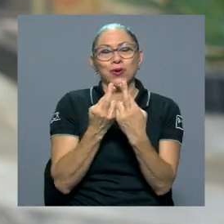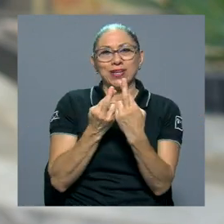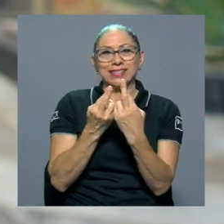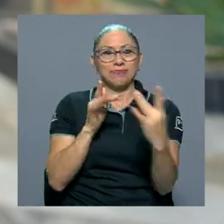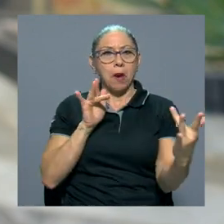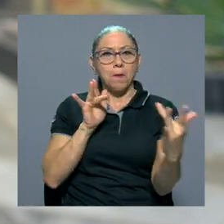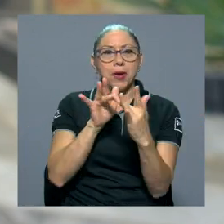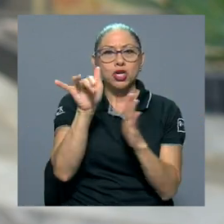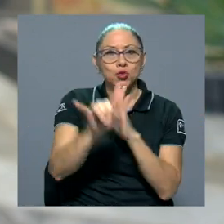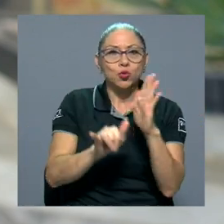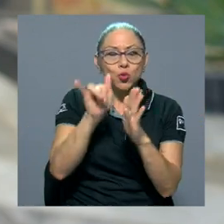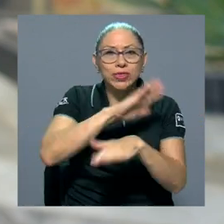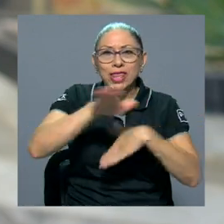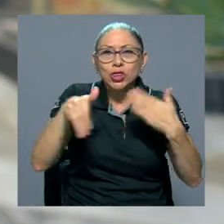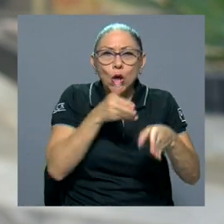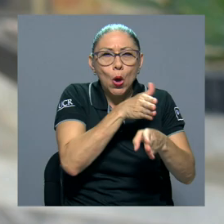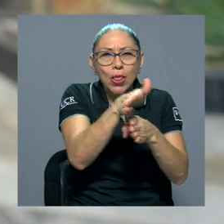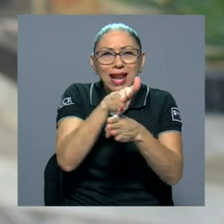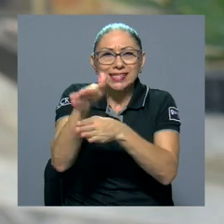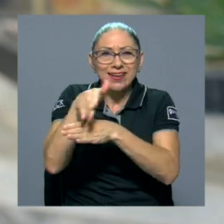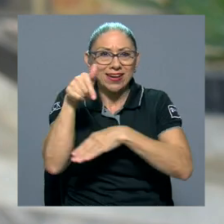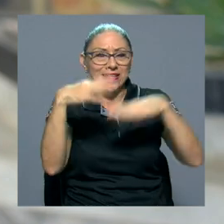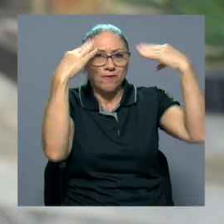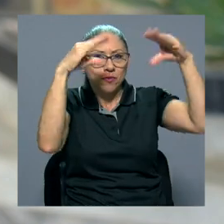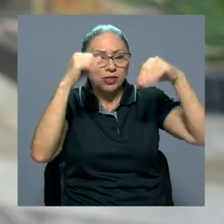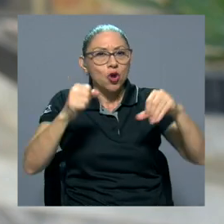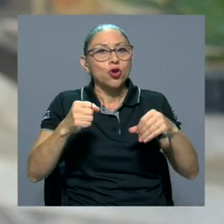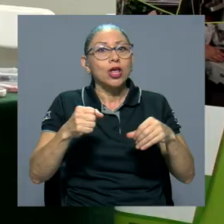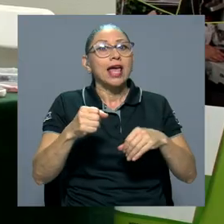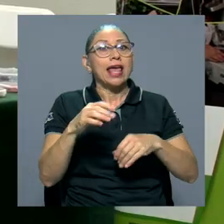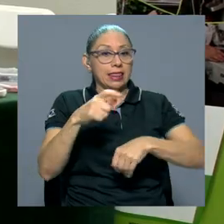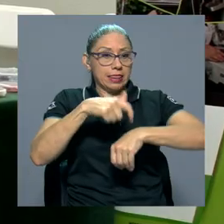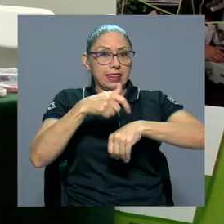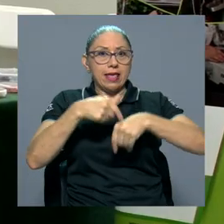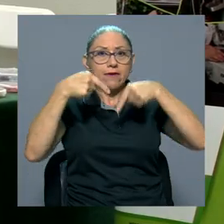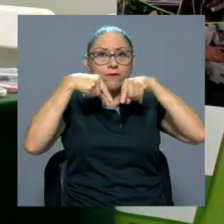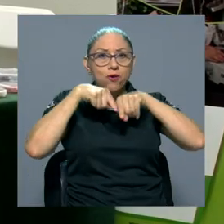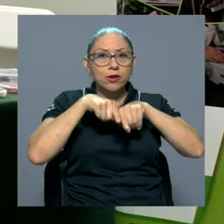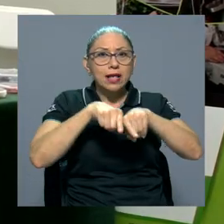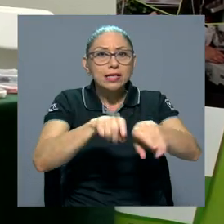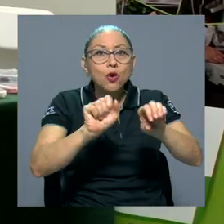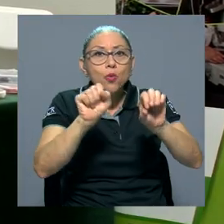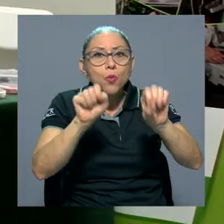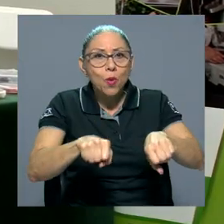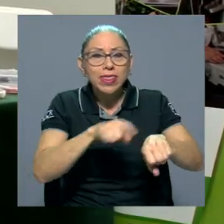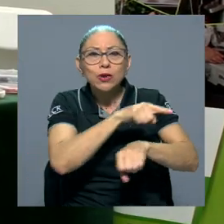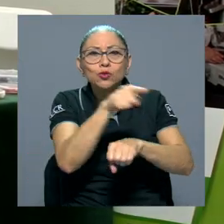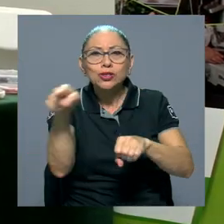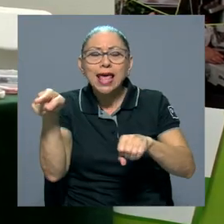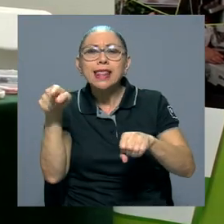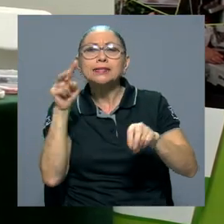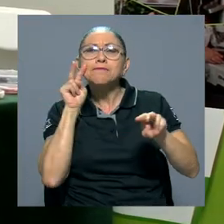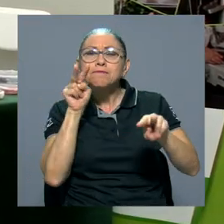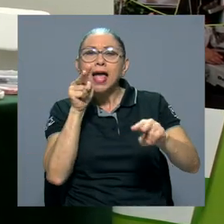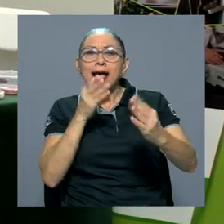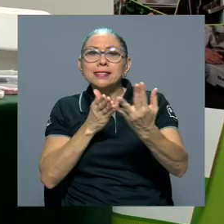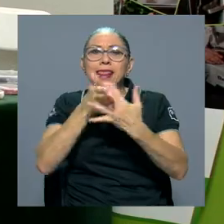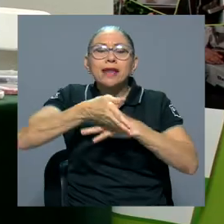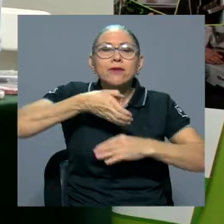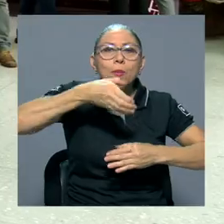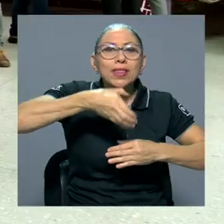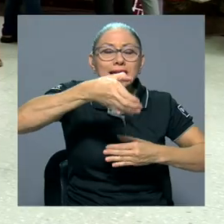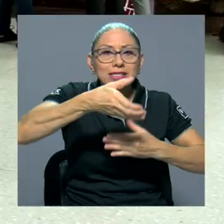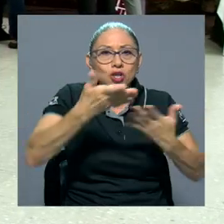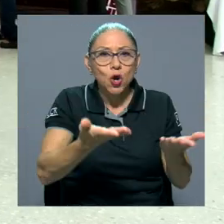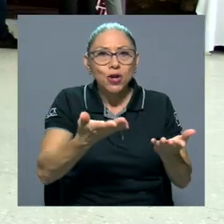de todas las carreras donde pueden acceder de manera sincrónica a todo lo que son las recomendaciones y consejos